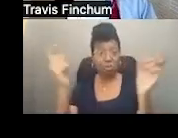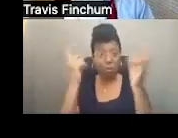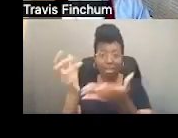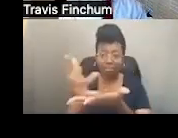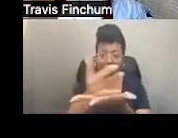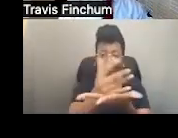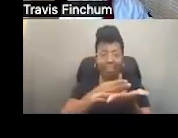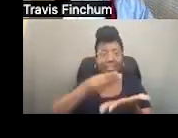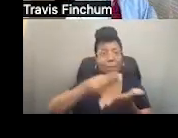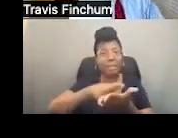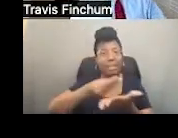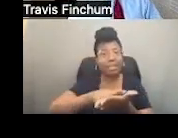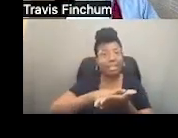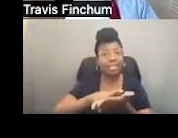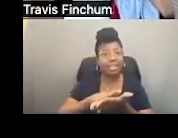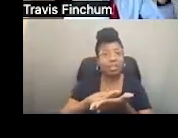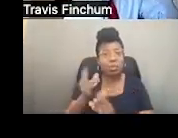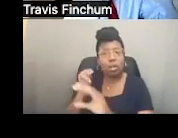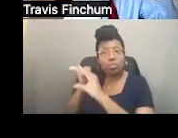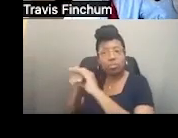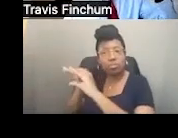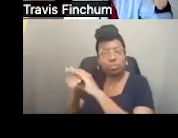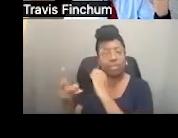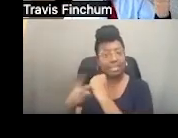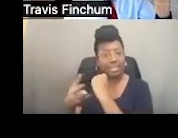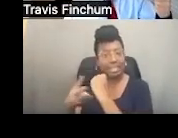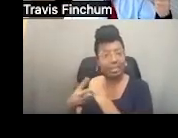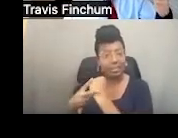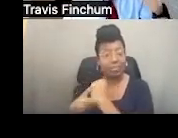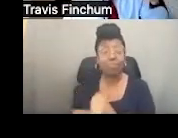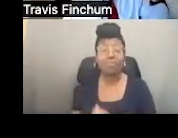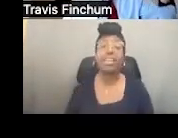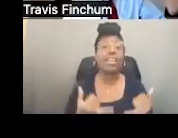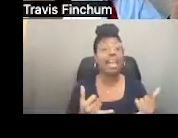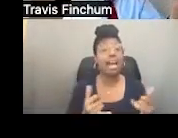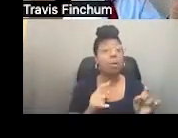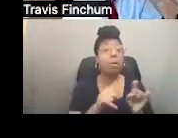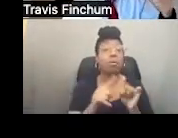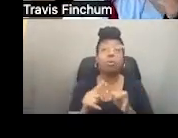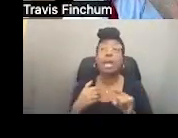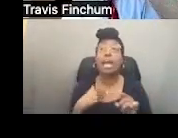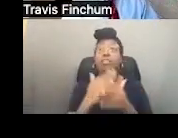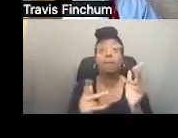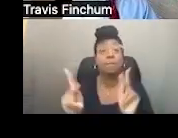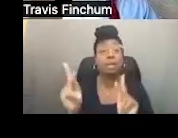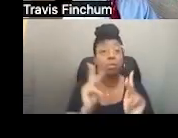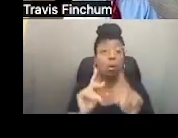ganancias debido a ello y tal vez hay personas que